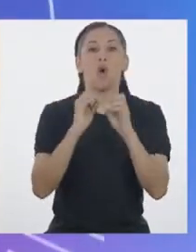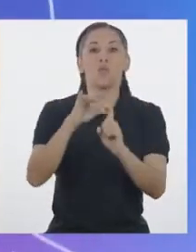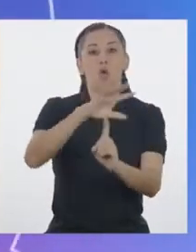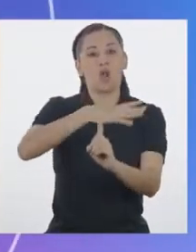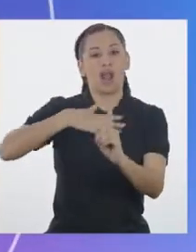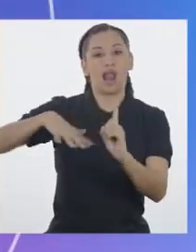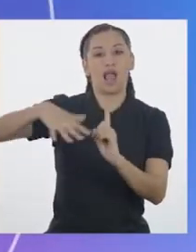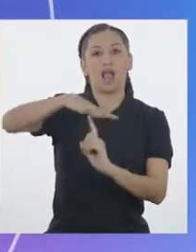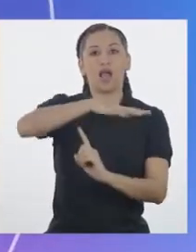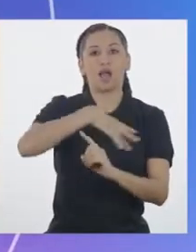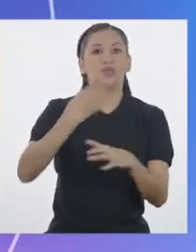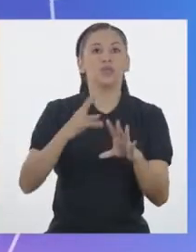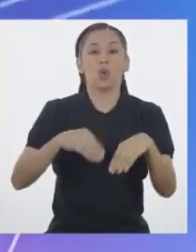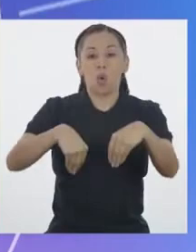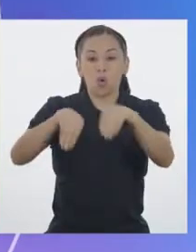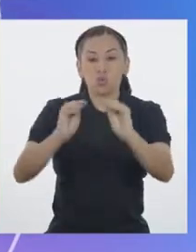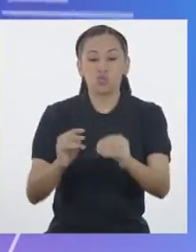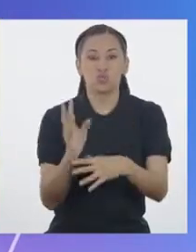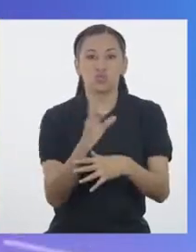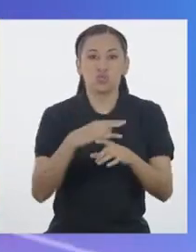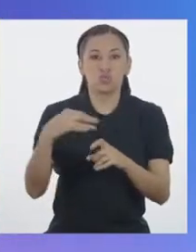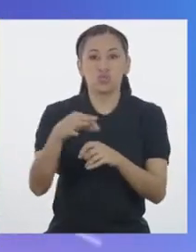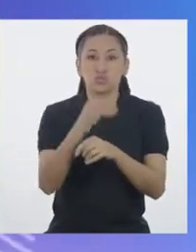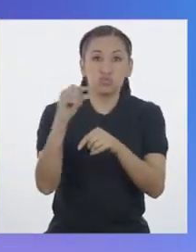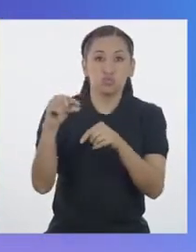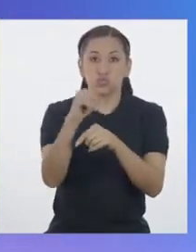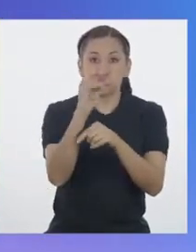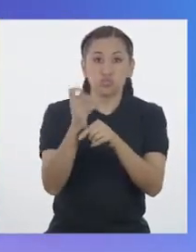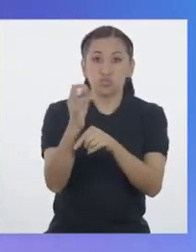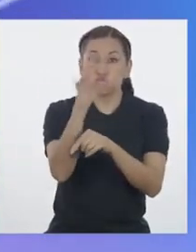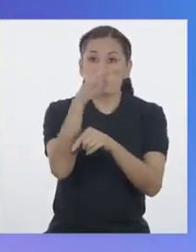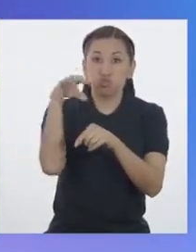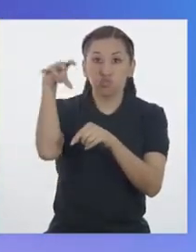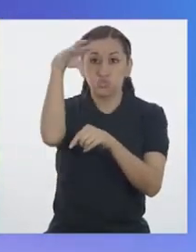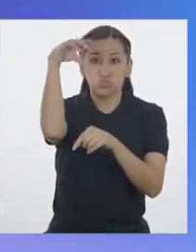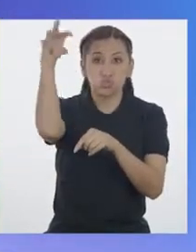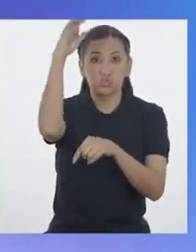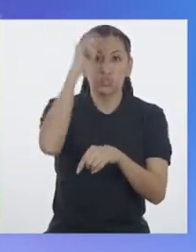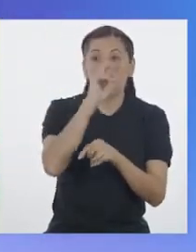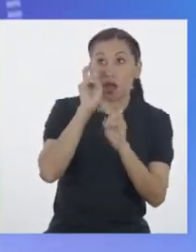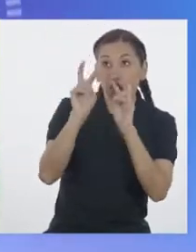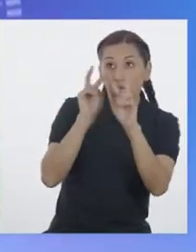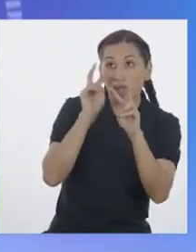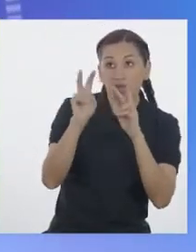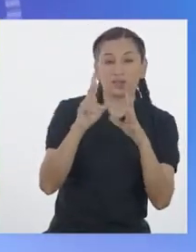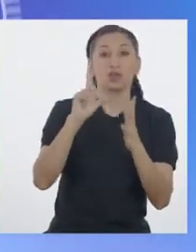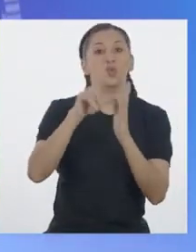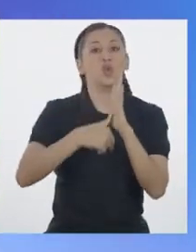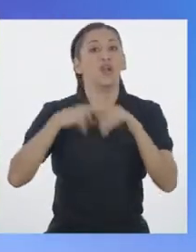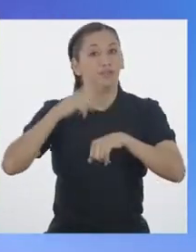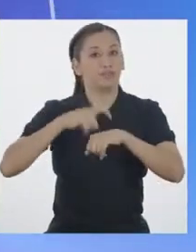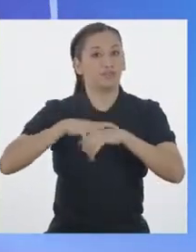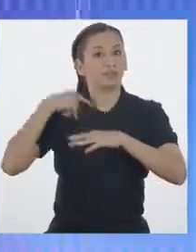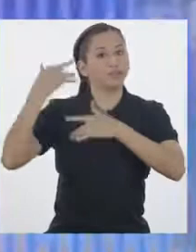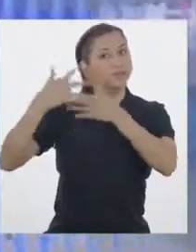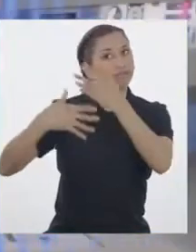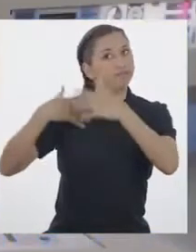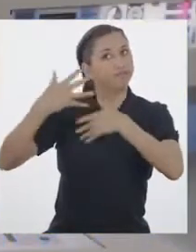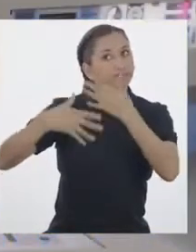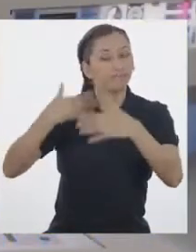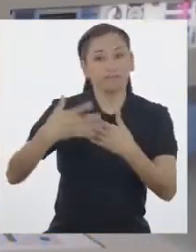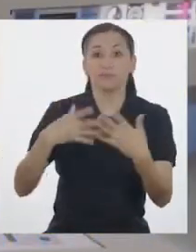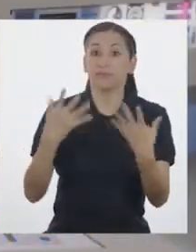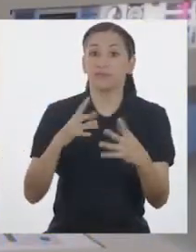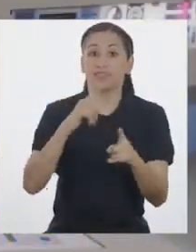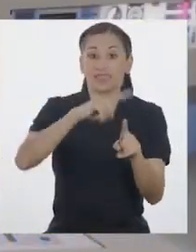la naturaleza, como hacer humo o aves mensajeras. Con el paso del tiempo, las formas